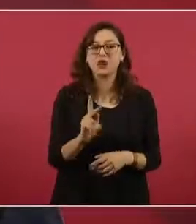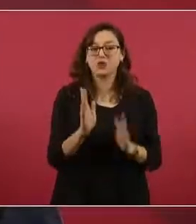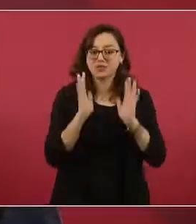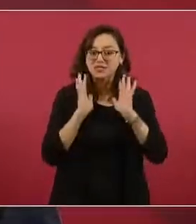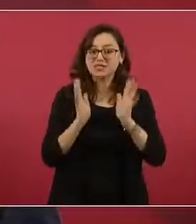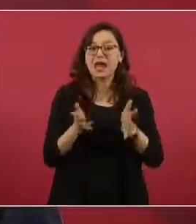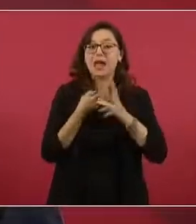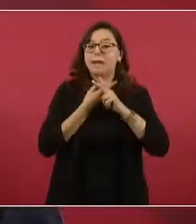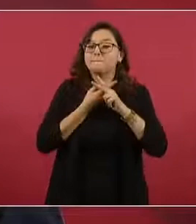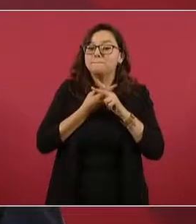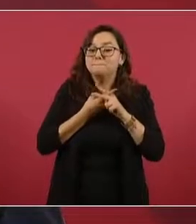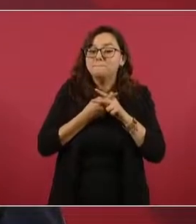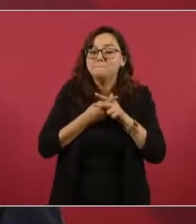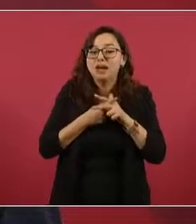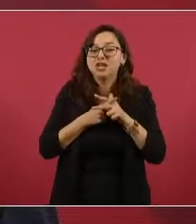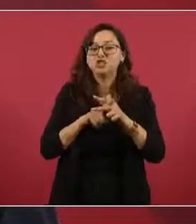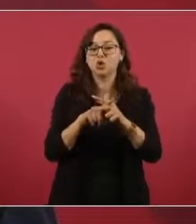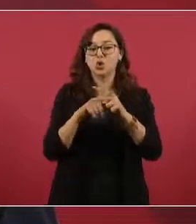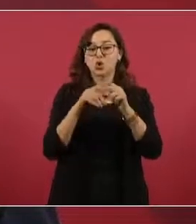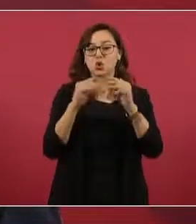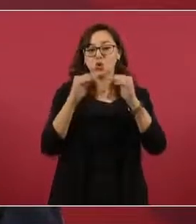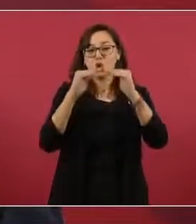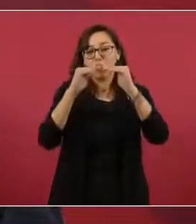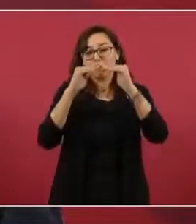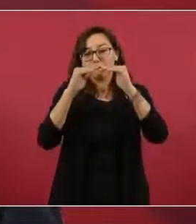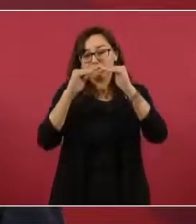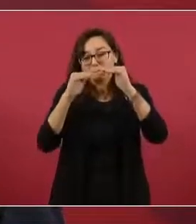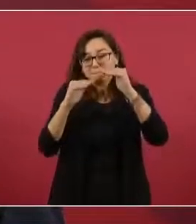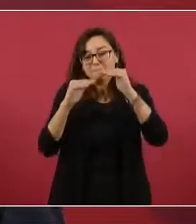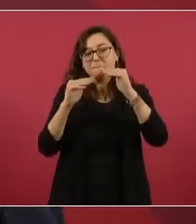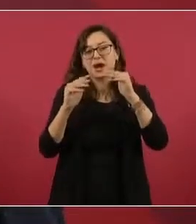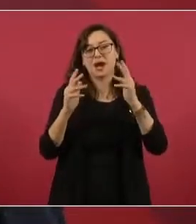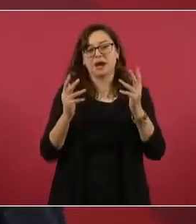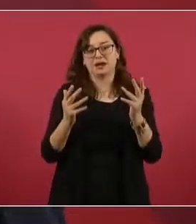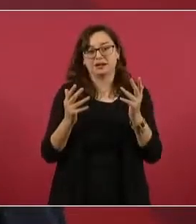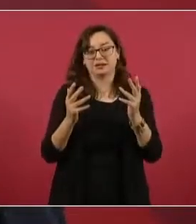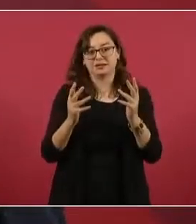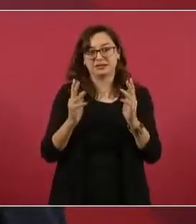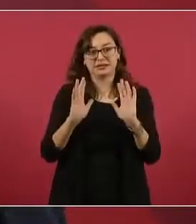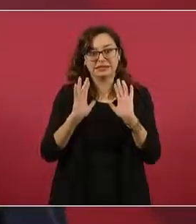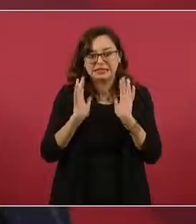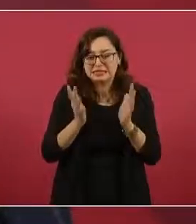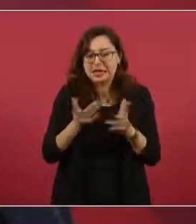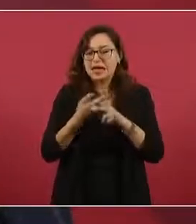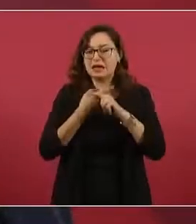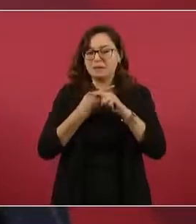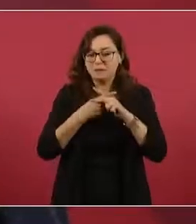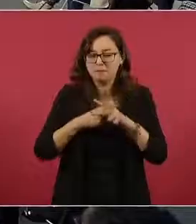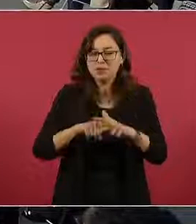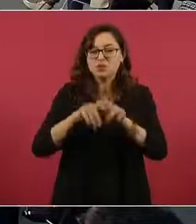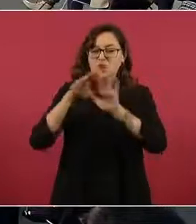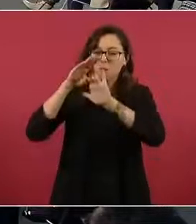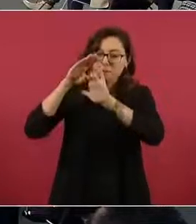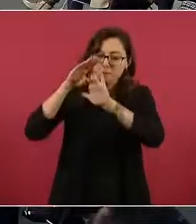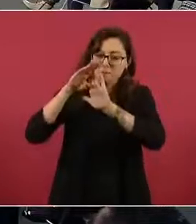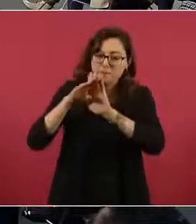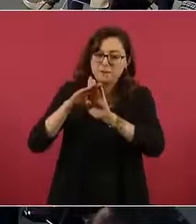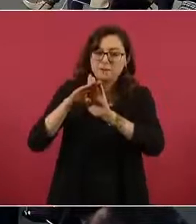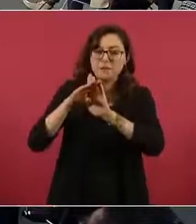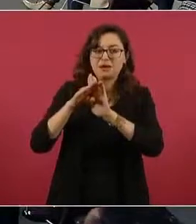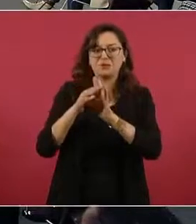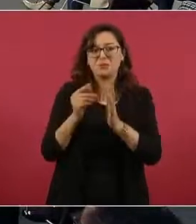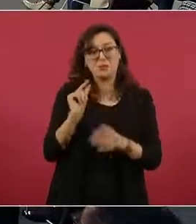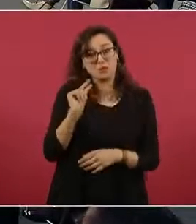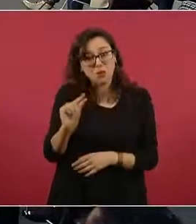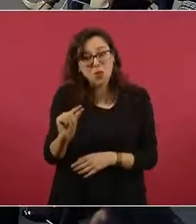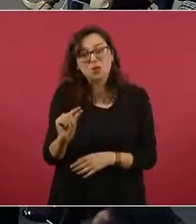una disminución leve,